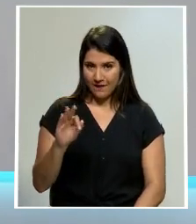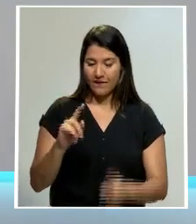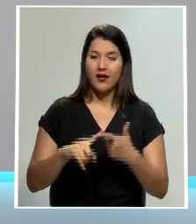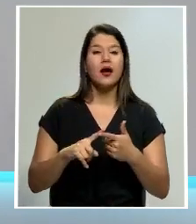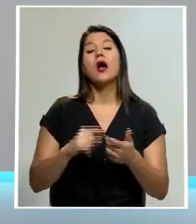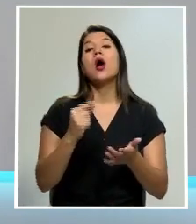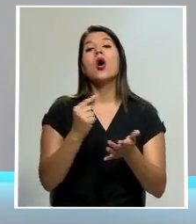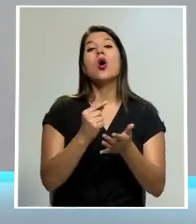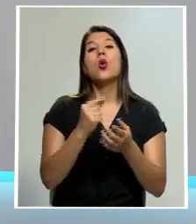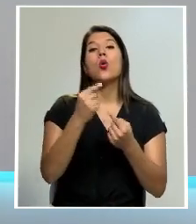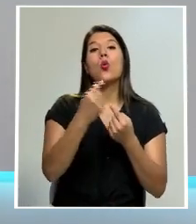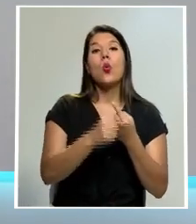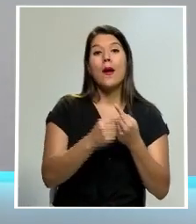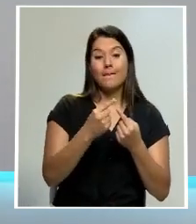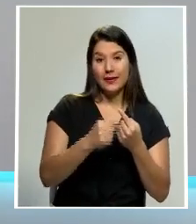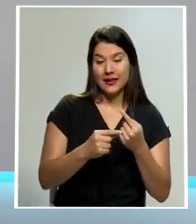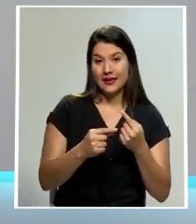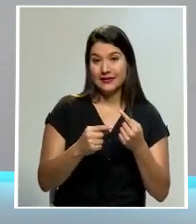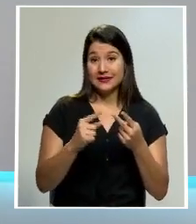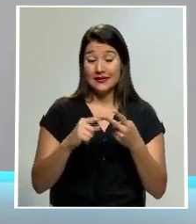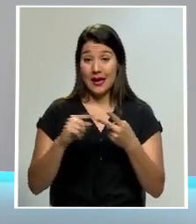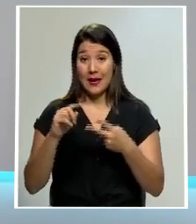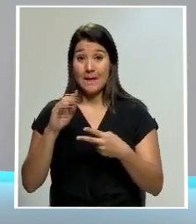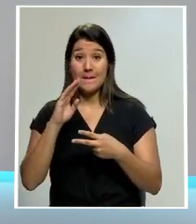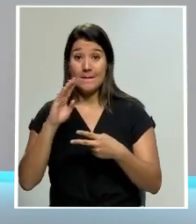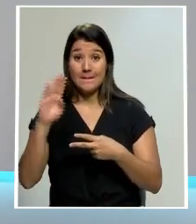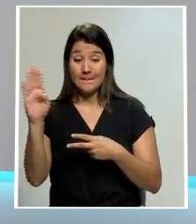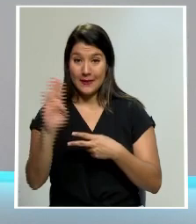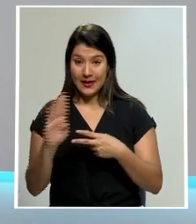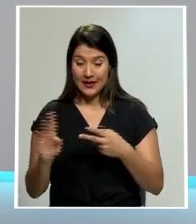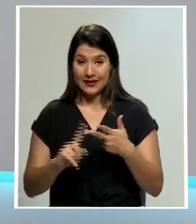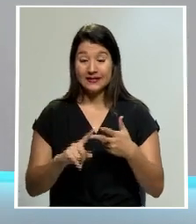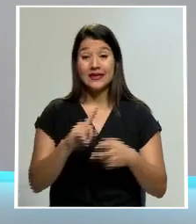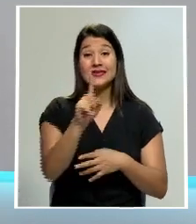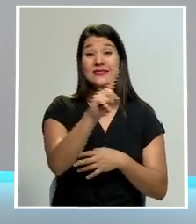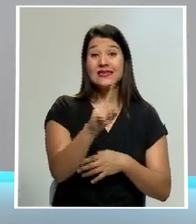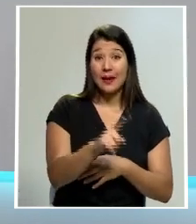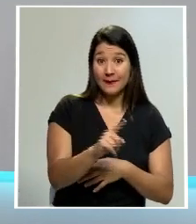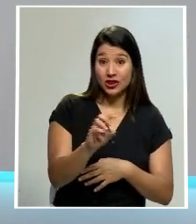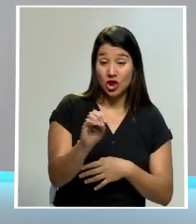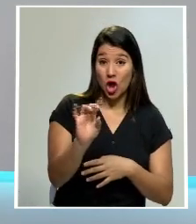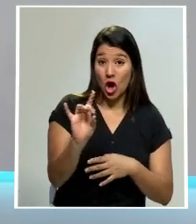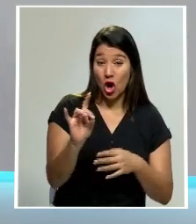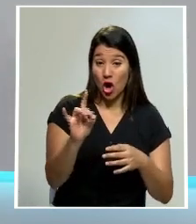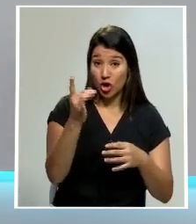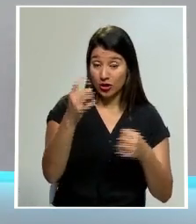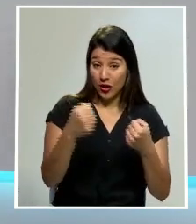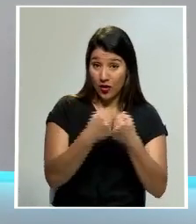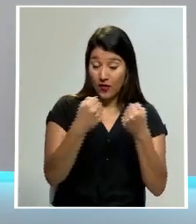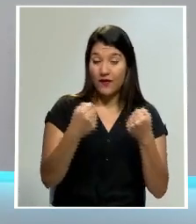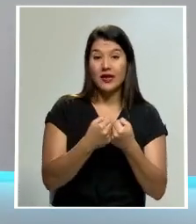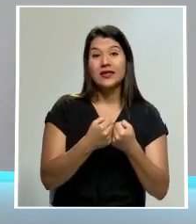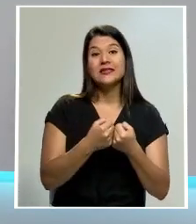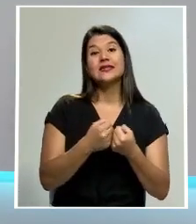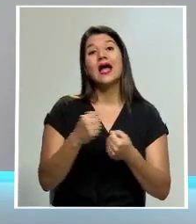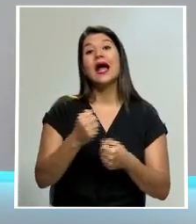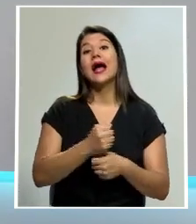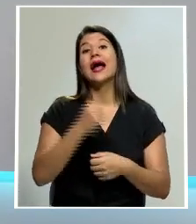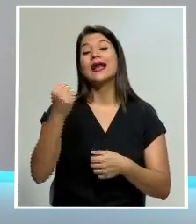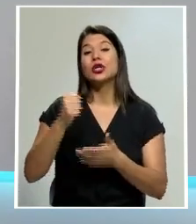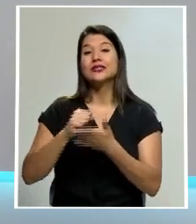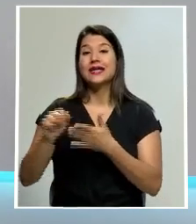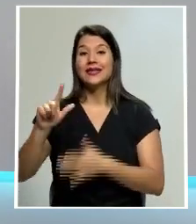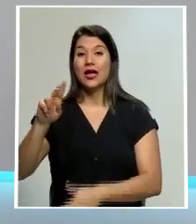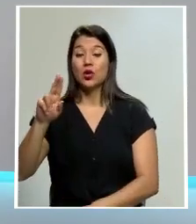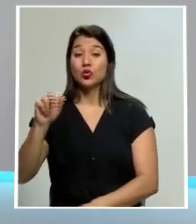Verde Fútbol Club de Belice en ronda preliminar para octavos de final Zapriza tendrá que jugar contra el ganador de Santa Lucía de Guatemala y